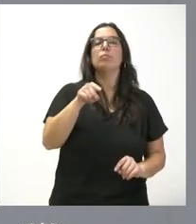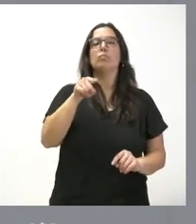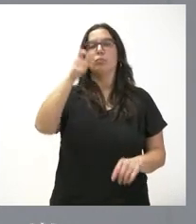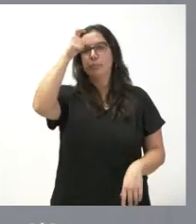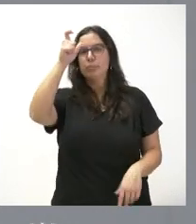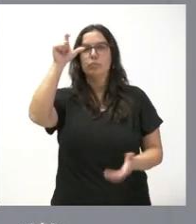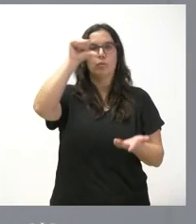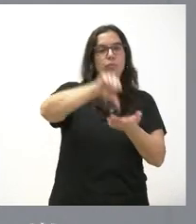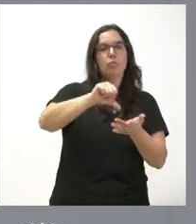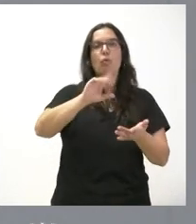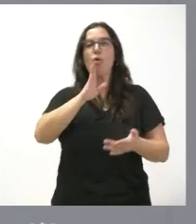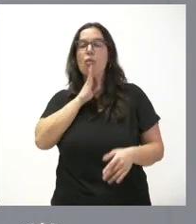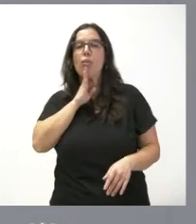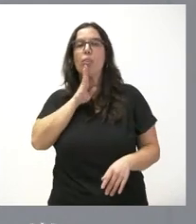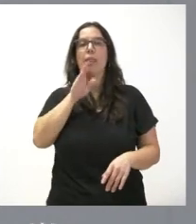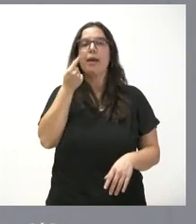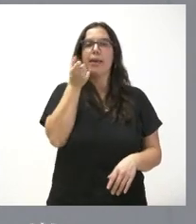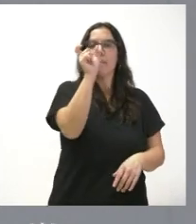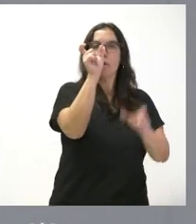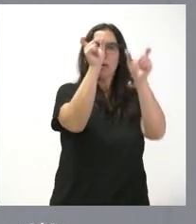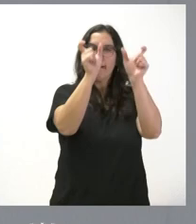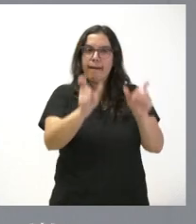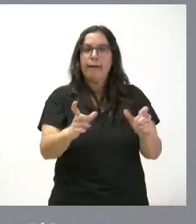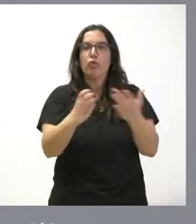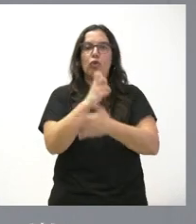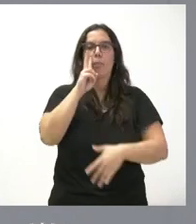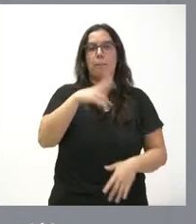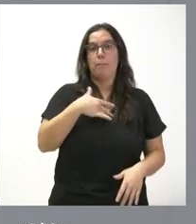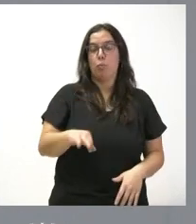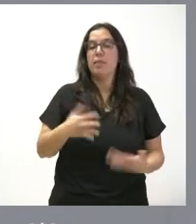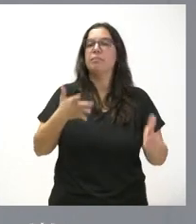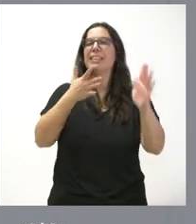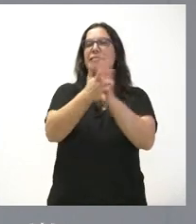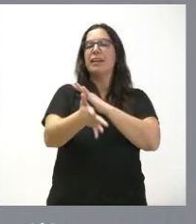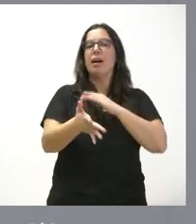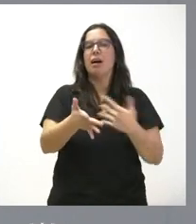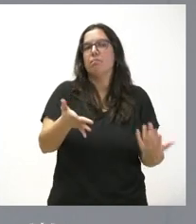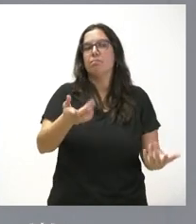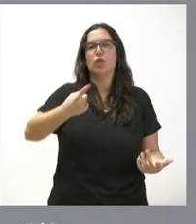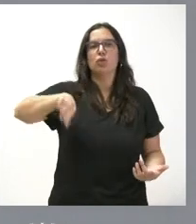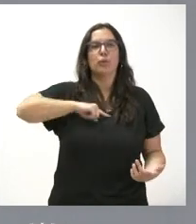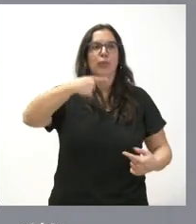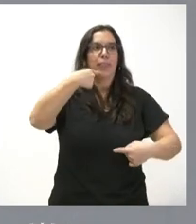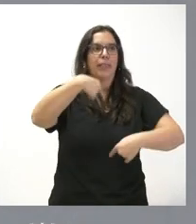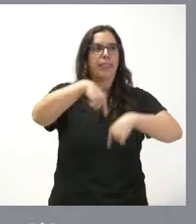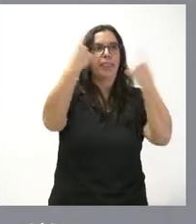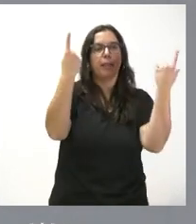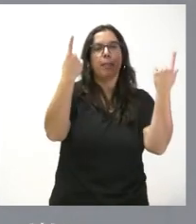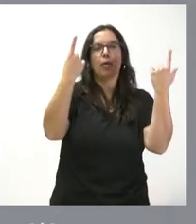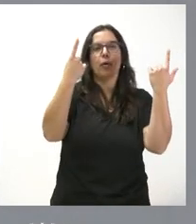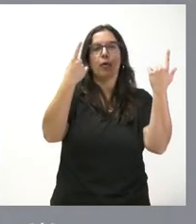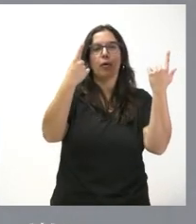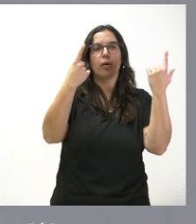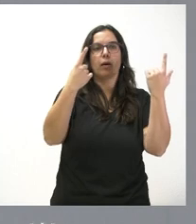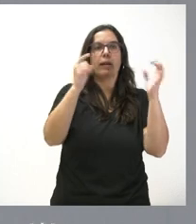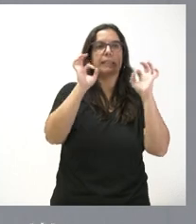el importe y el detalle relativo a estos. Por tanto, no es algo que nosotros digamos simplemente en un momento